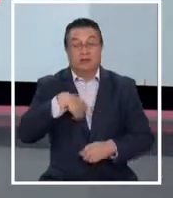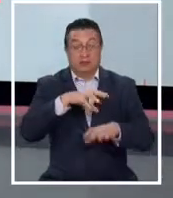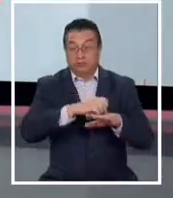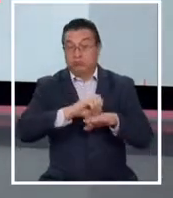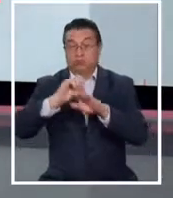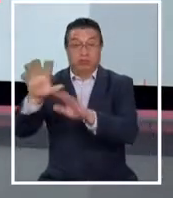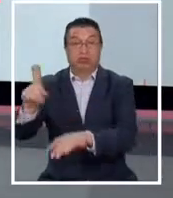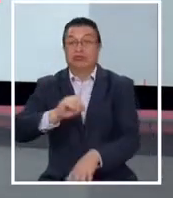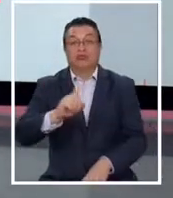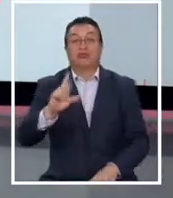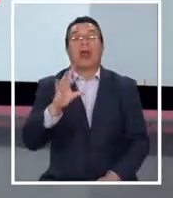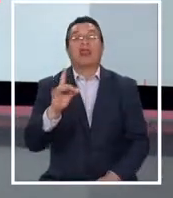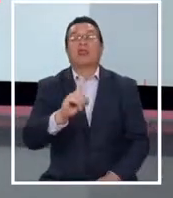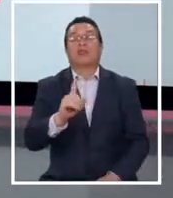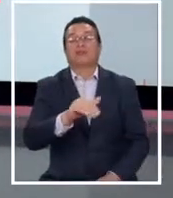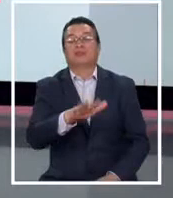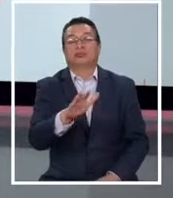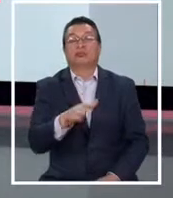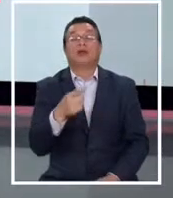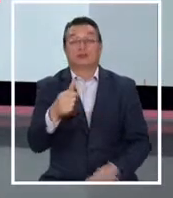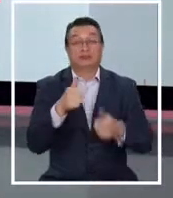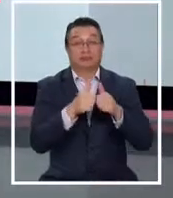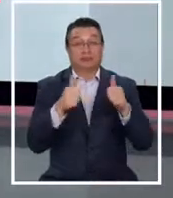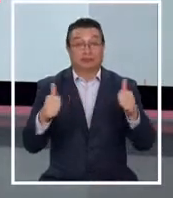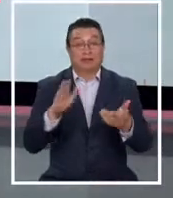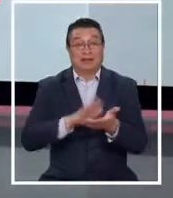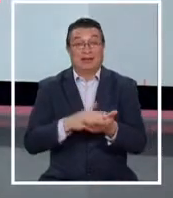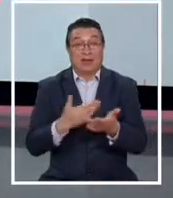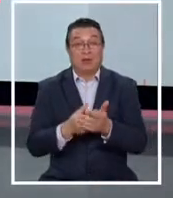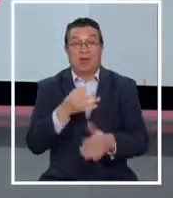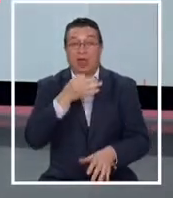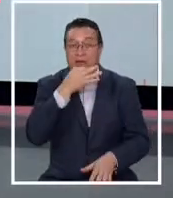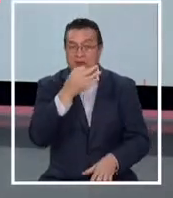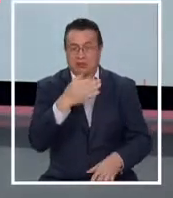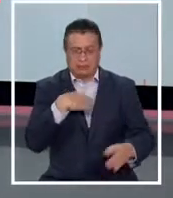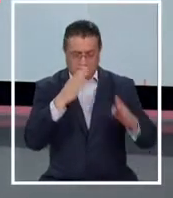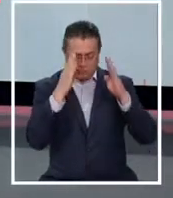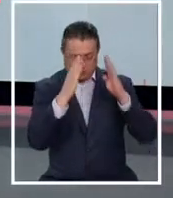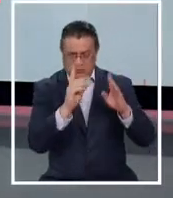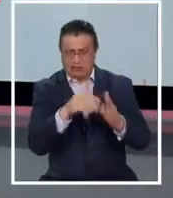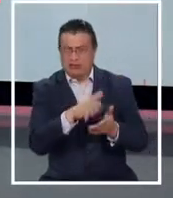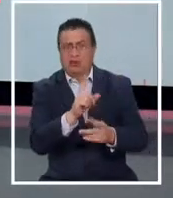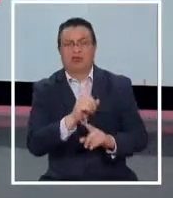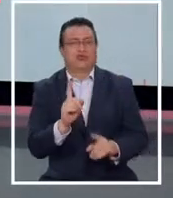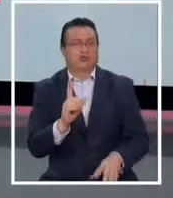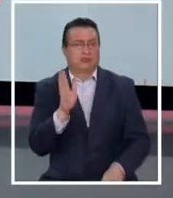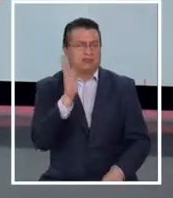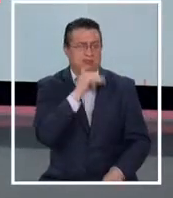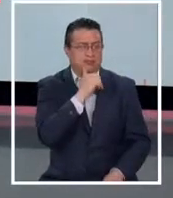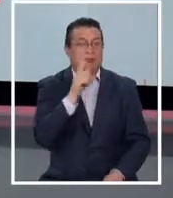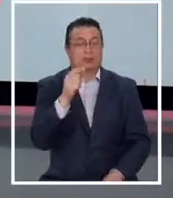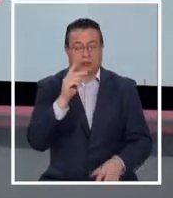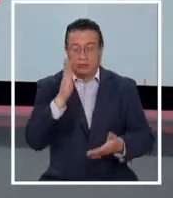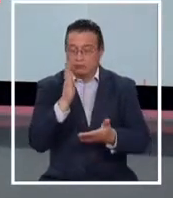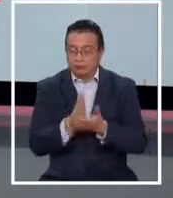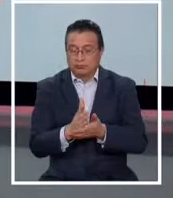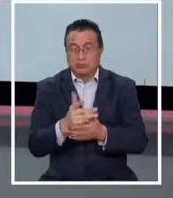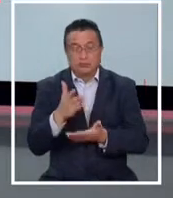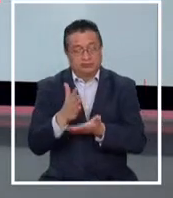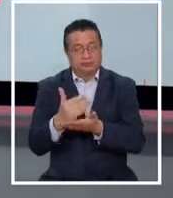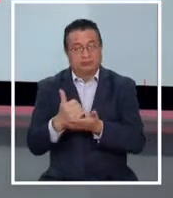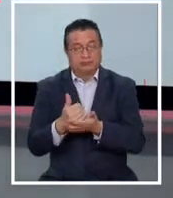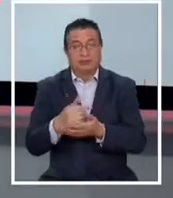traslado a raíz de su edad. Las autoridades de salud niegan falta de atención y recalcan que las decisiones se toman bajo estrictos